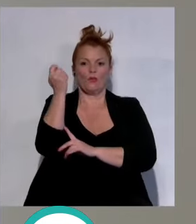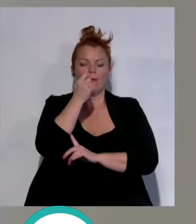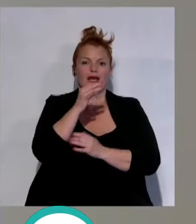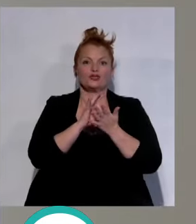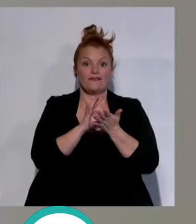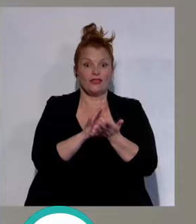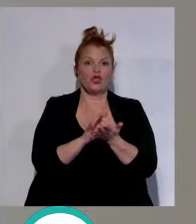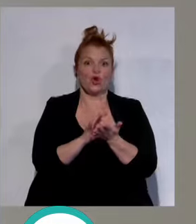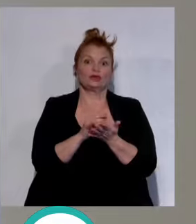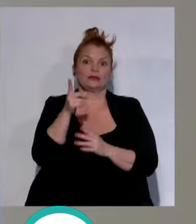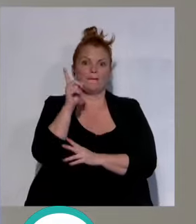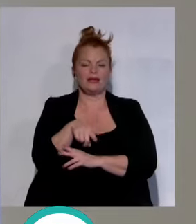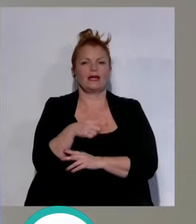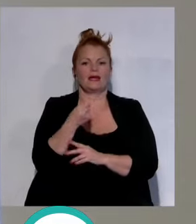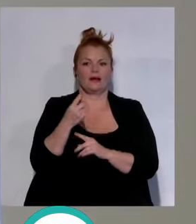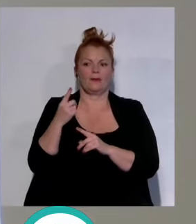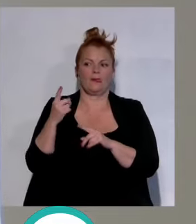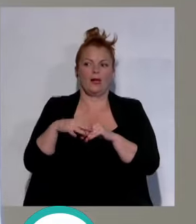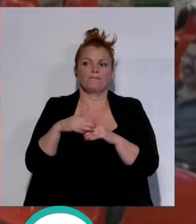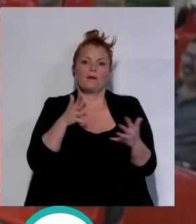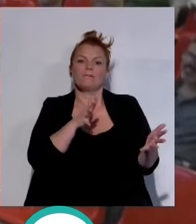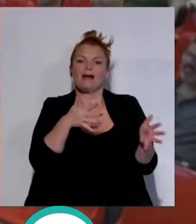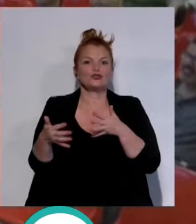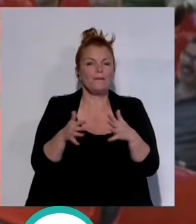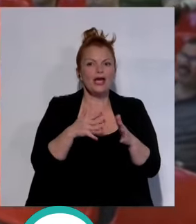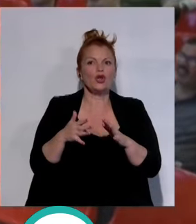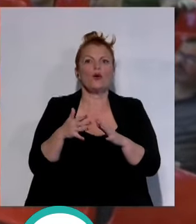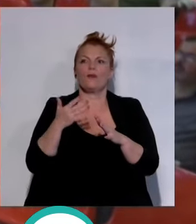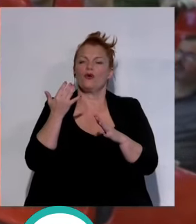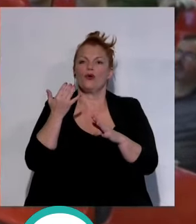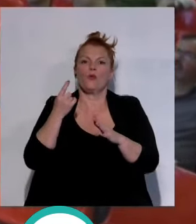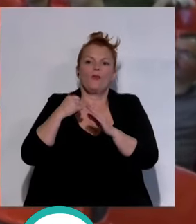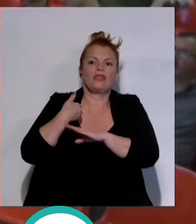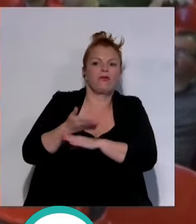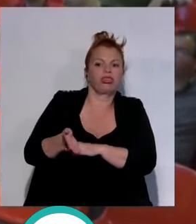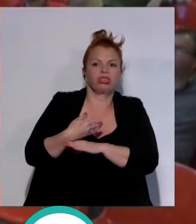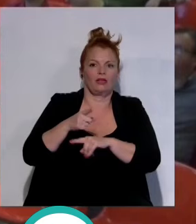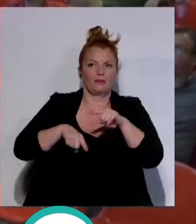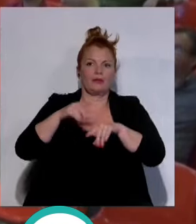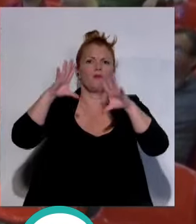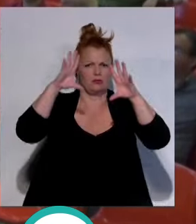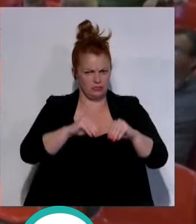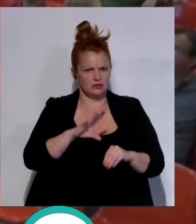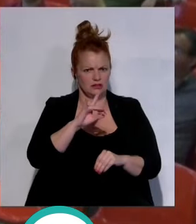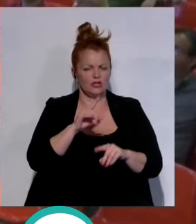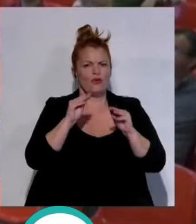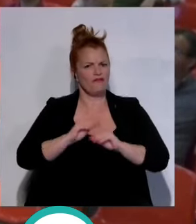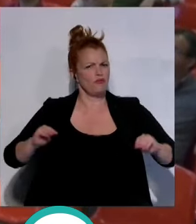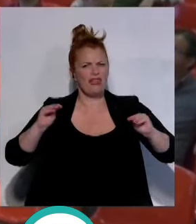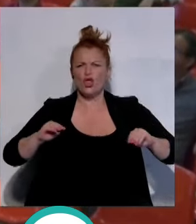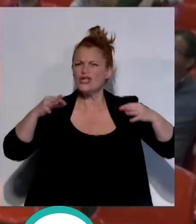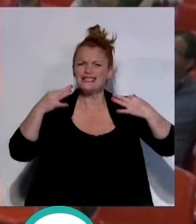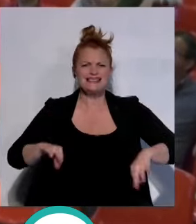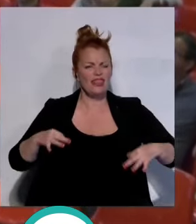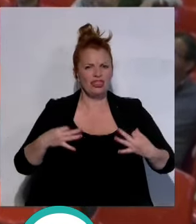de bomberos de la ciudad tardaremos más o menos pero al final lo vamos a pagar una formación sencilla aunque como señala Ignacio